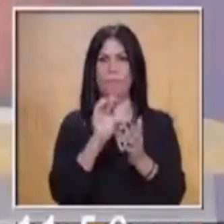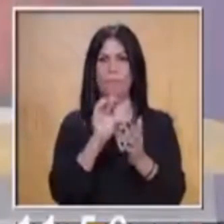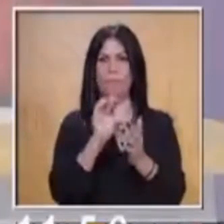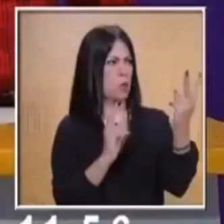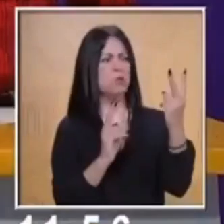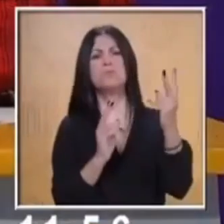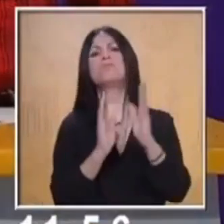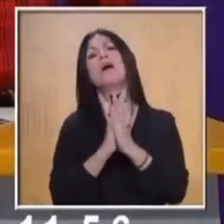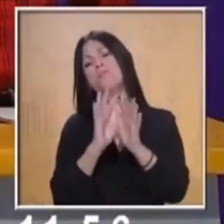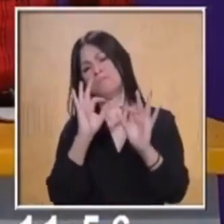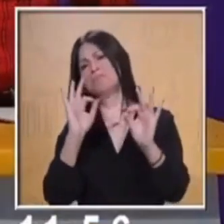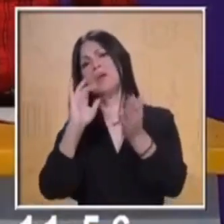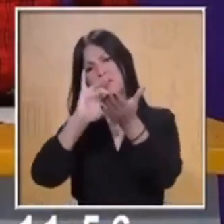y de un servidor, el profesor Jaime Castillo. ¡Gracias! ¡Gracias! ¡Gracias! ¡Gracias! ¡Gracias!